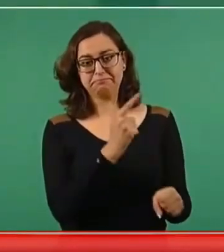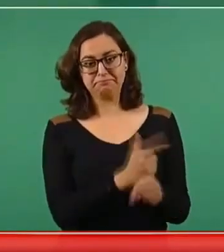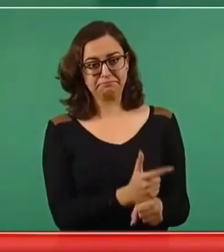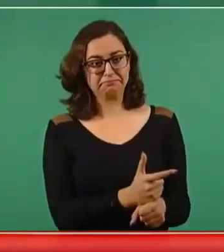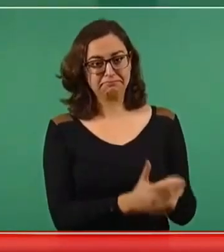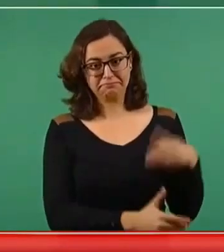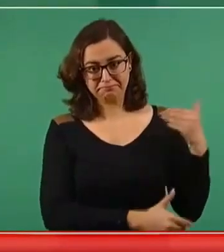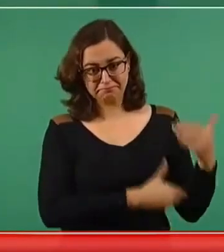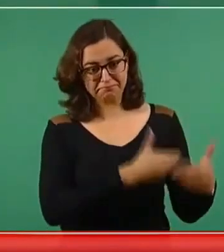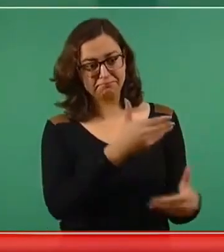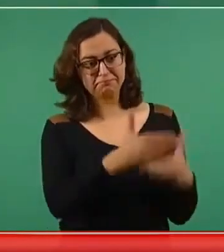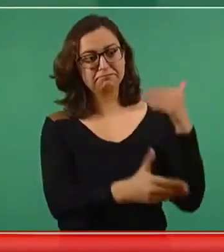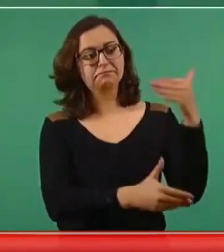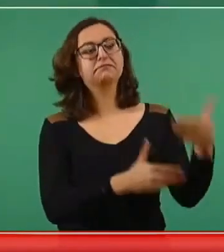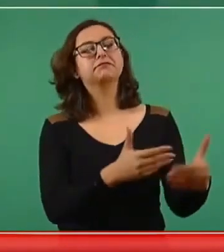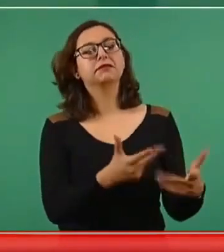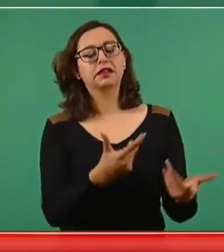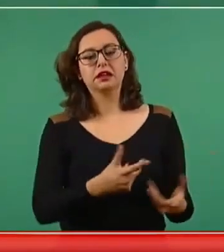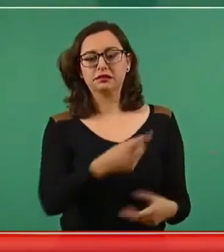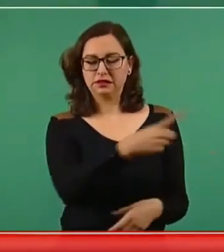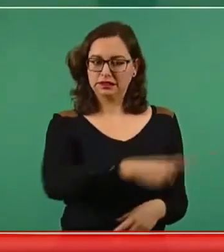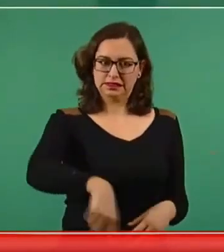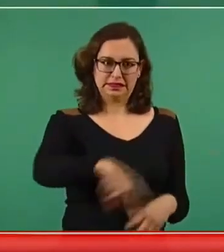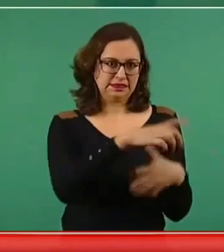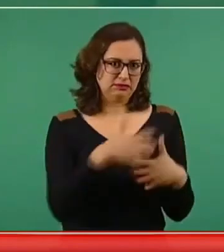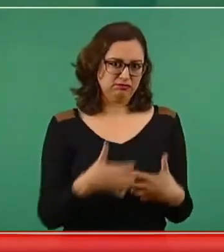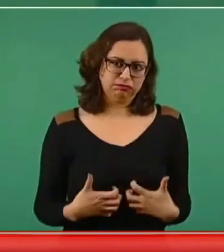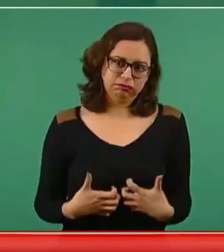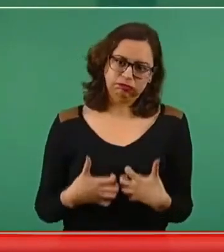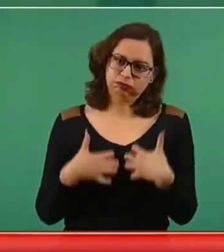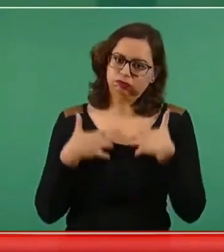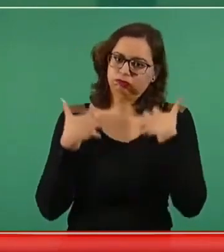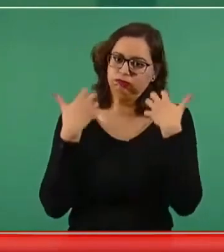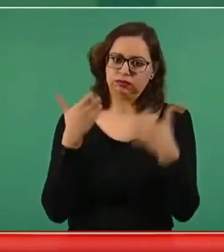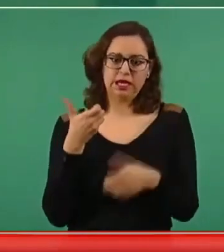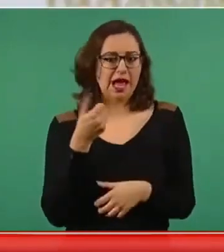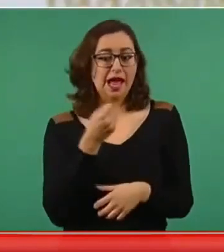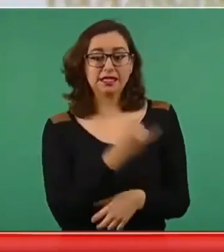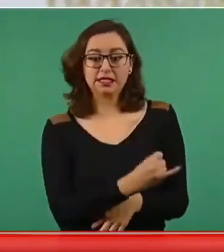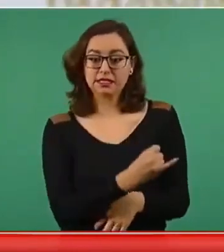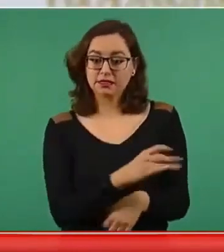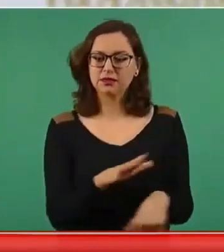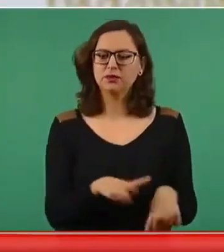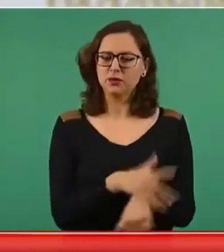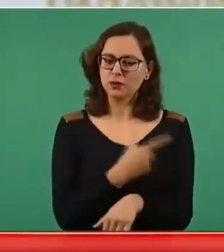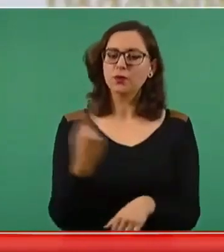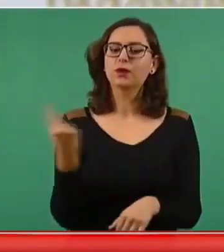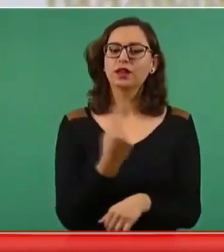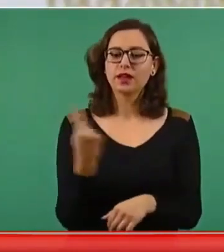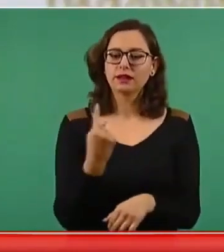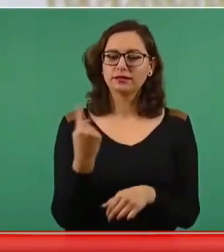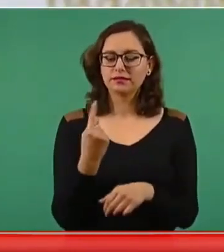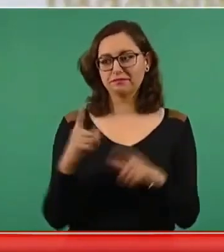porque estamos llevando a cabo una transformación. Siempre que hay un proceso